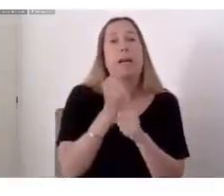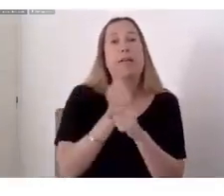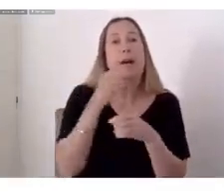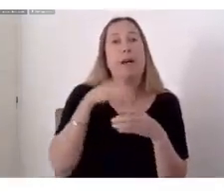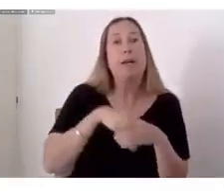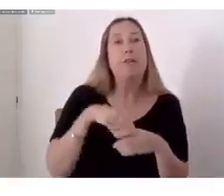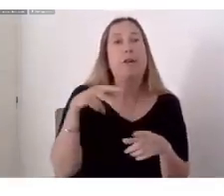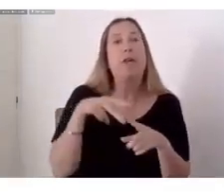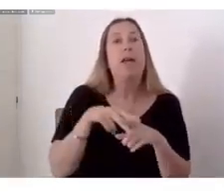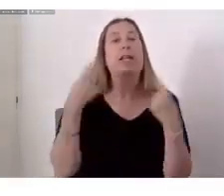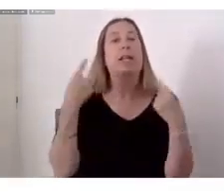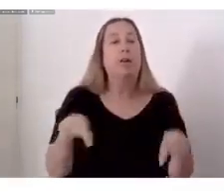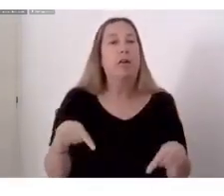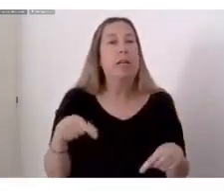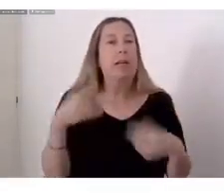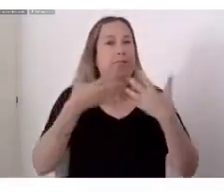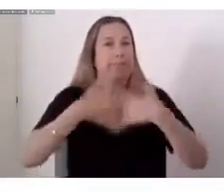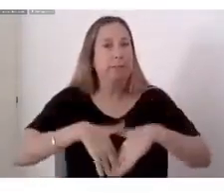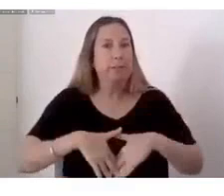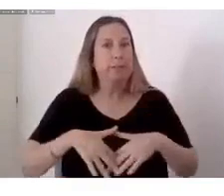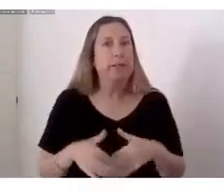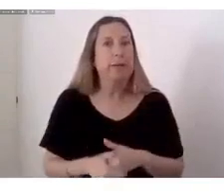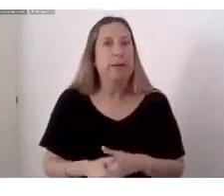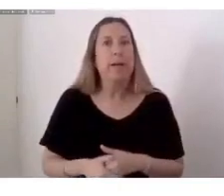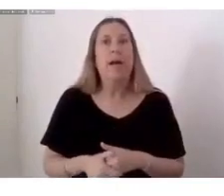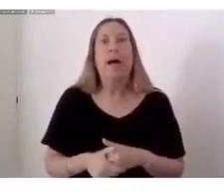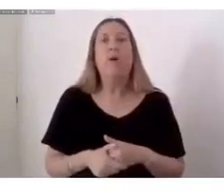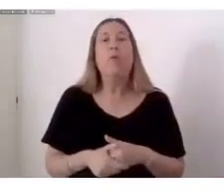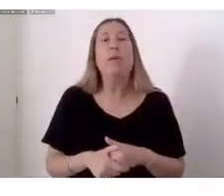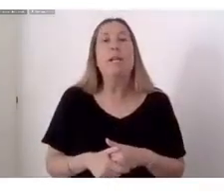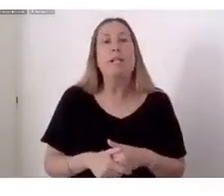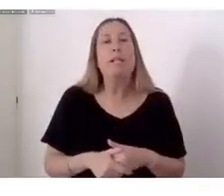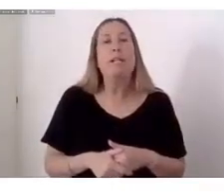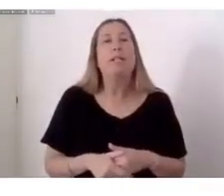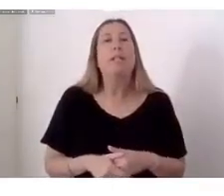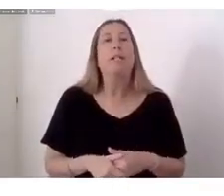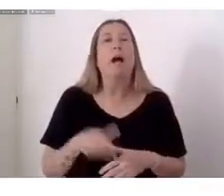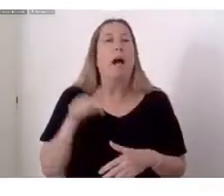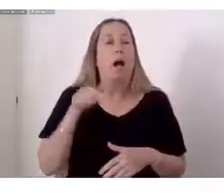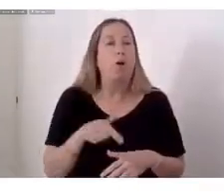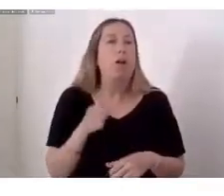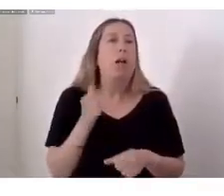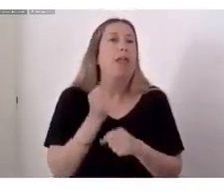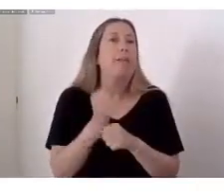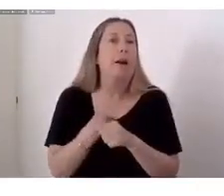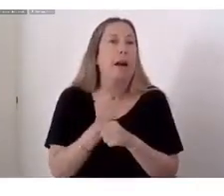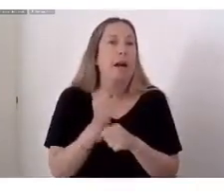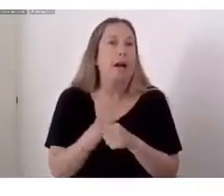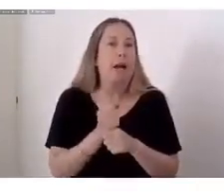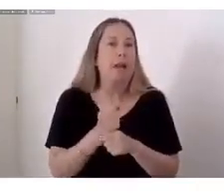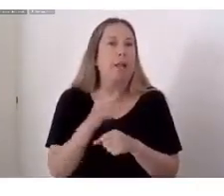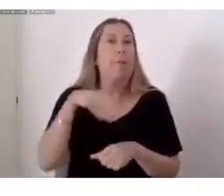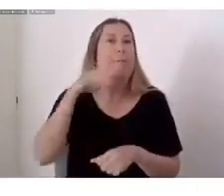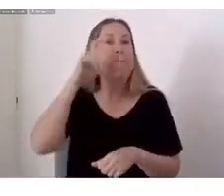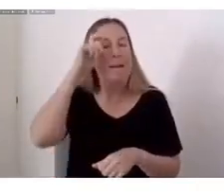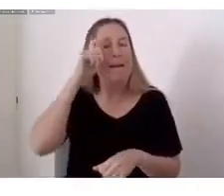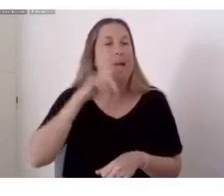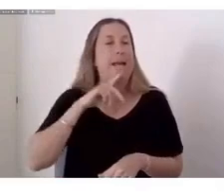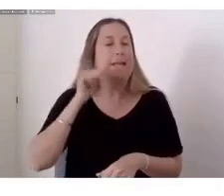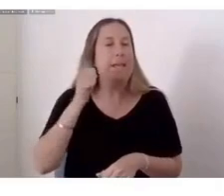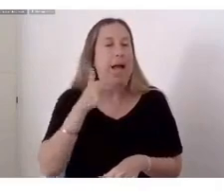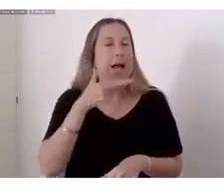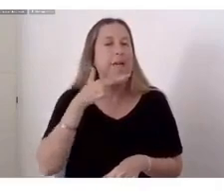sistemas Ahora particularmente Trabajando para Un metaverso De realidad virtual